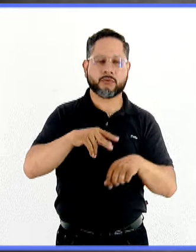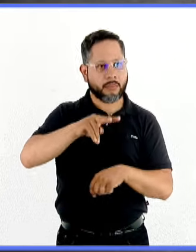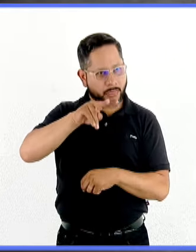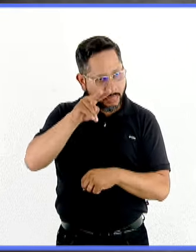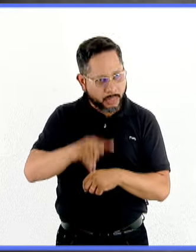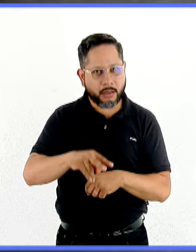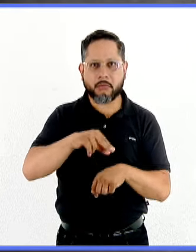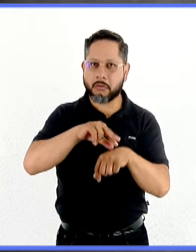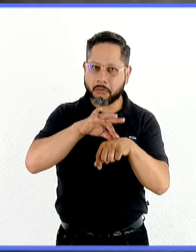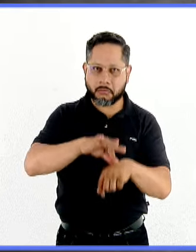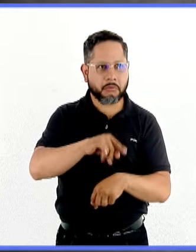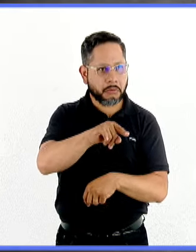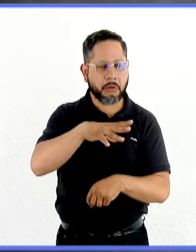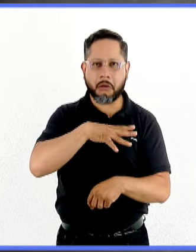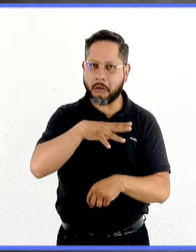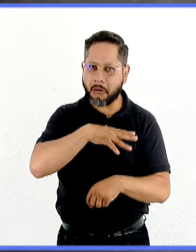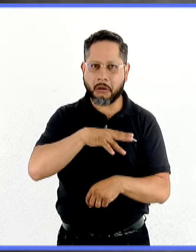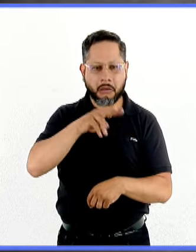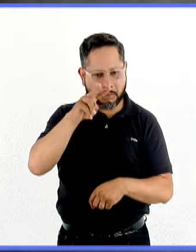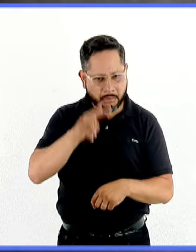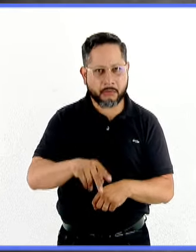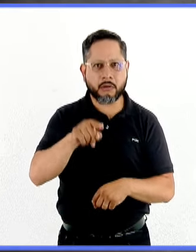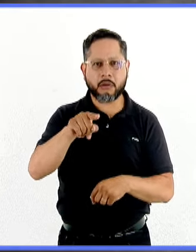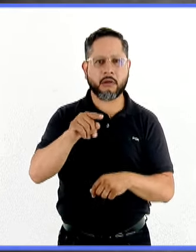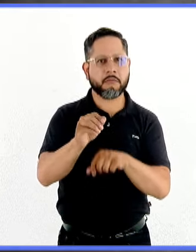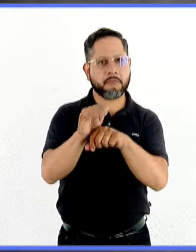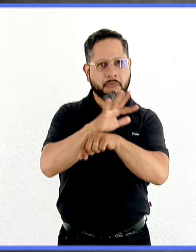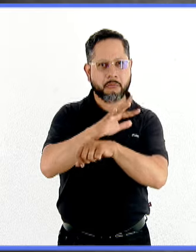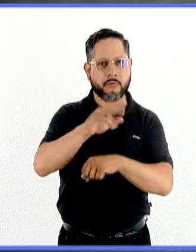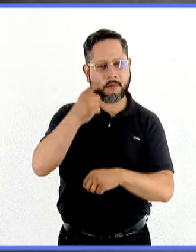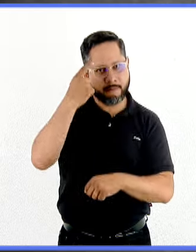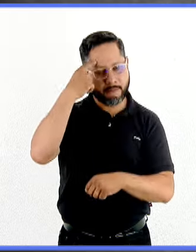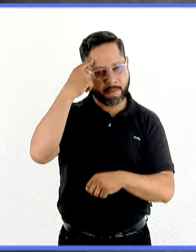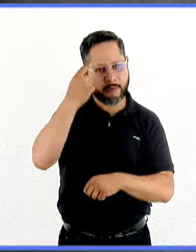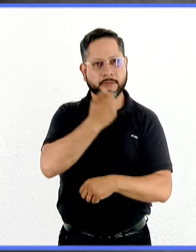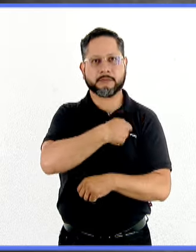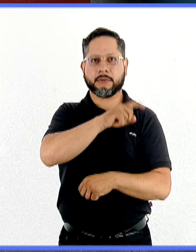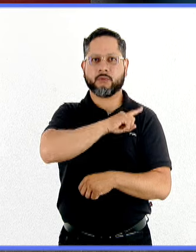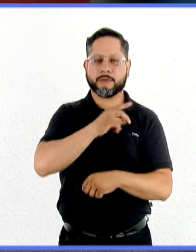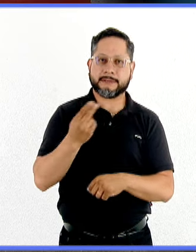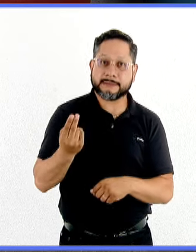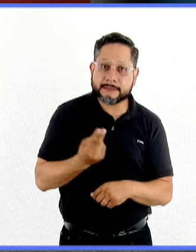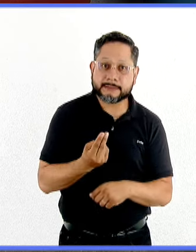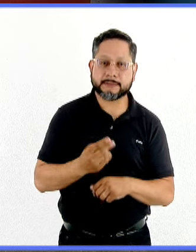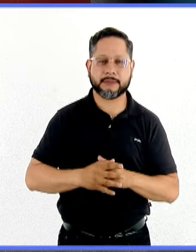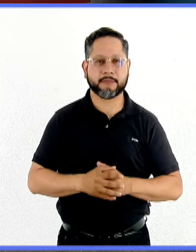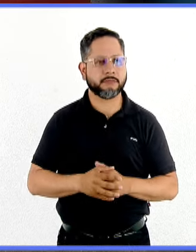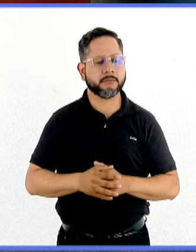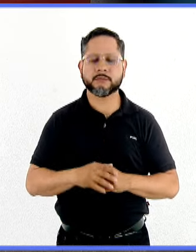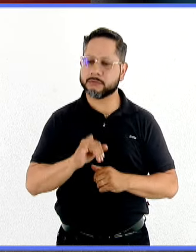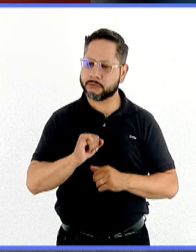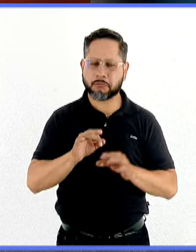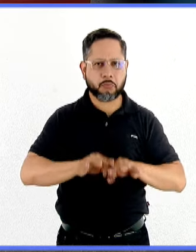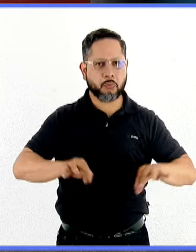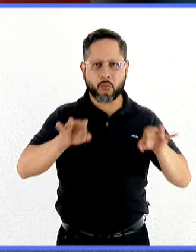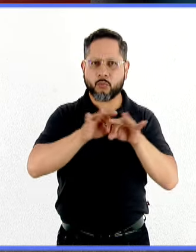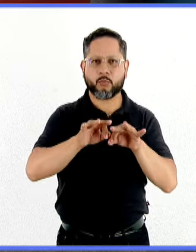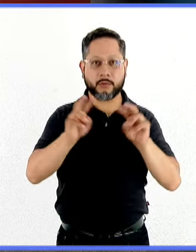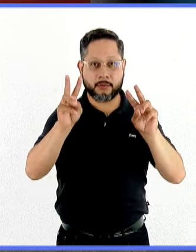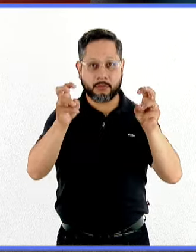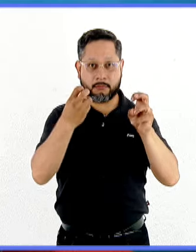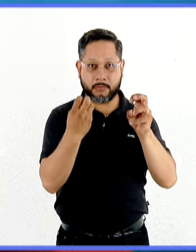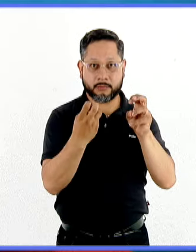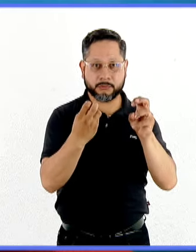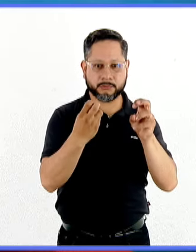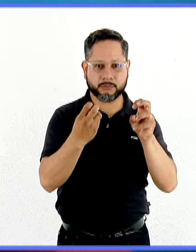repercute cotidianamente y que entonces tenemos que voltear a ver este aspecto integral de la salud del individuo. Claro, que es importantísimo tener información sobre este tema, porque